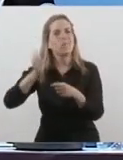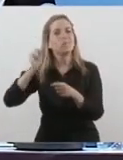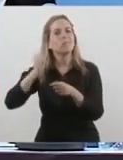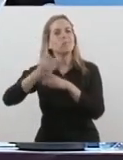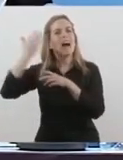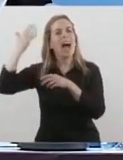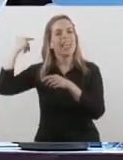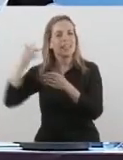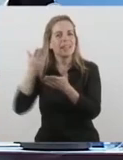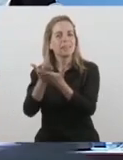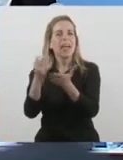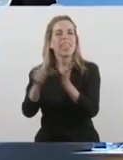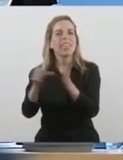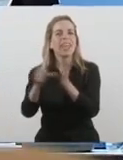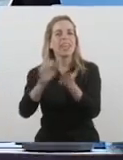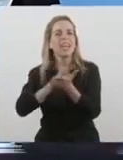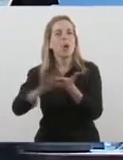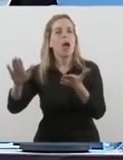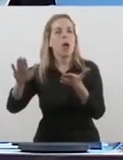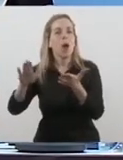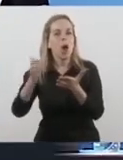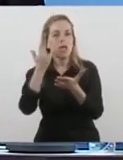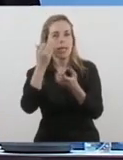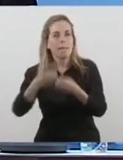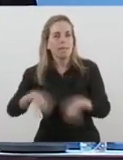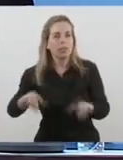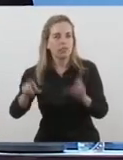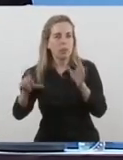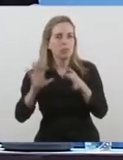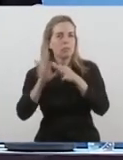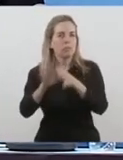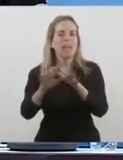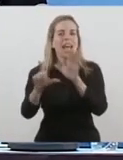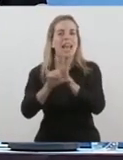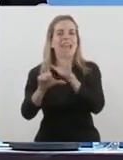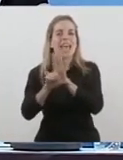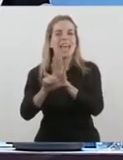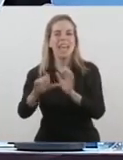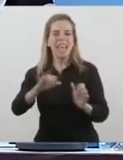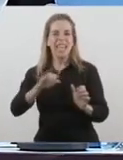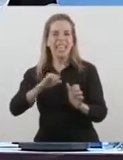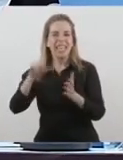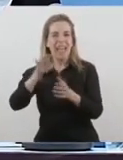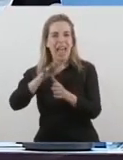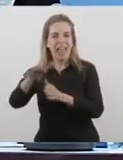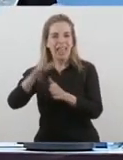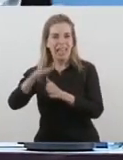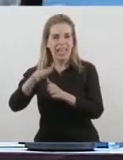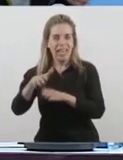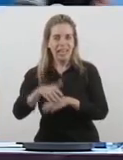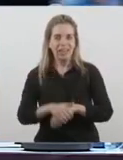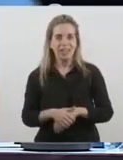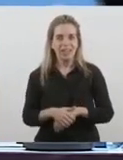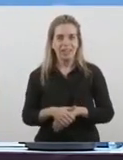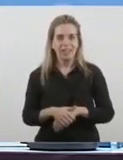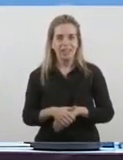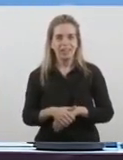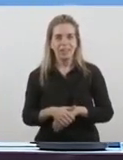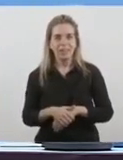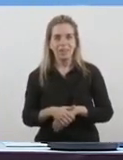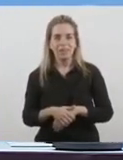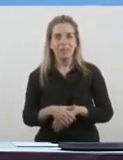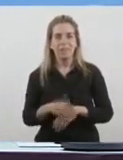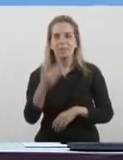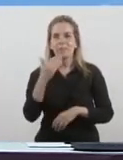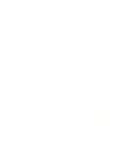nuevo DNI con anterioridad. Están de acuerdo a la ley de identidad de género. Agradecemos a Valentina